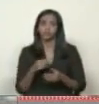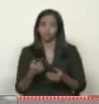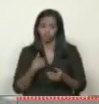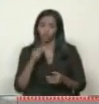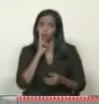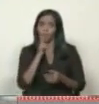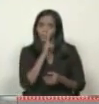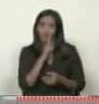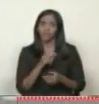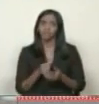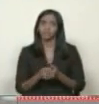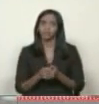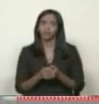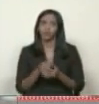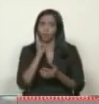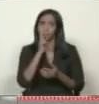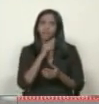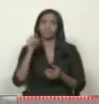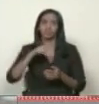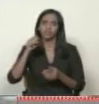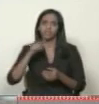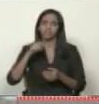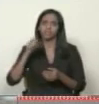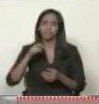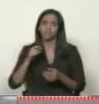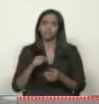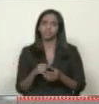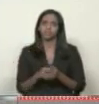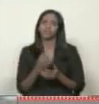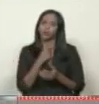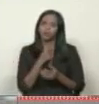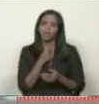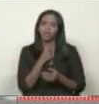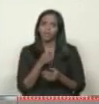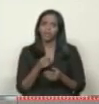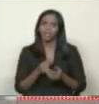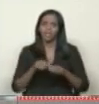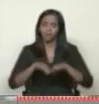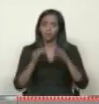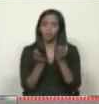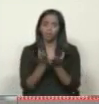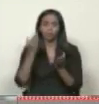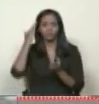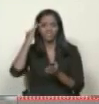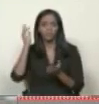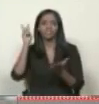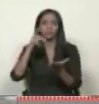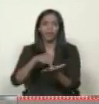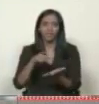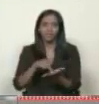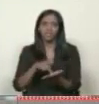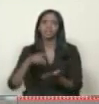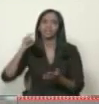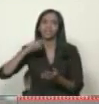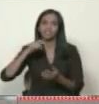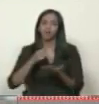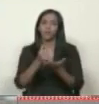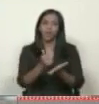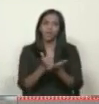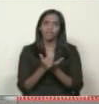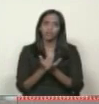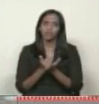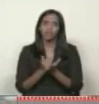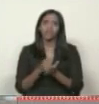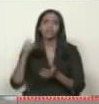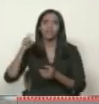madre, como madre de Samuel, yo necesito. Y me gustaría que el mundo sepa que estamos aquí, que necesitamos de la ayuda, que